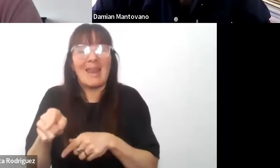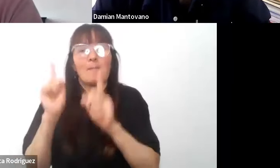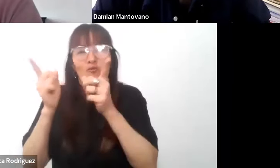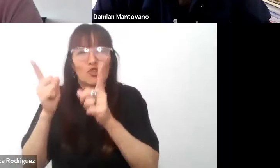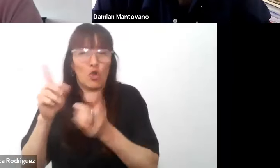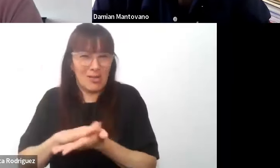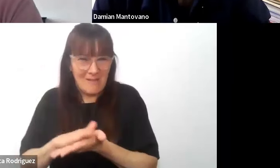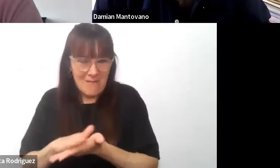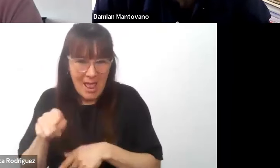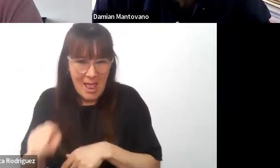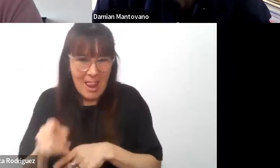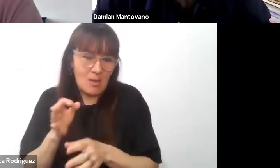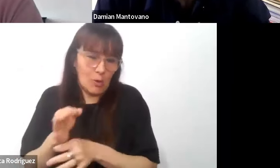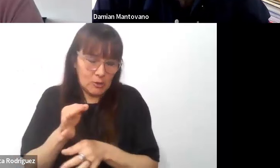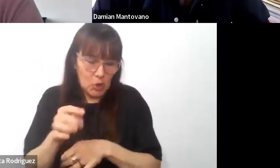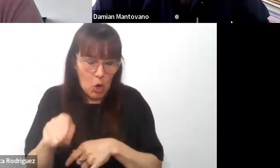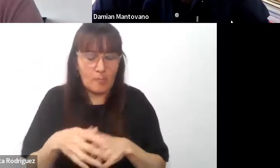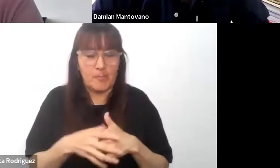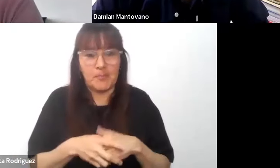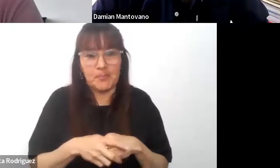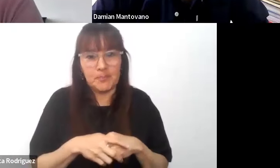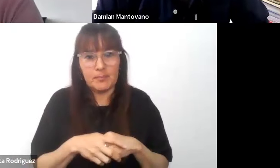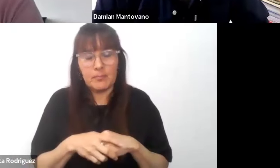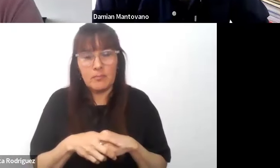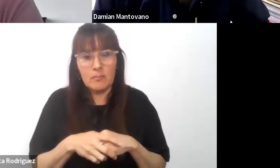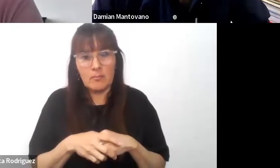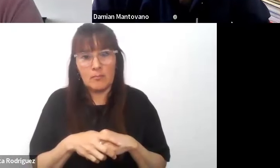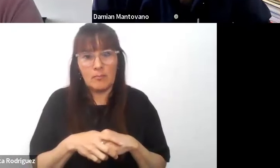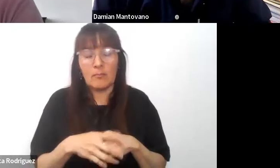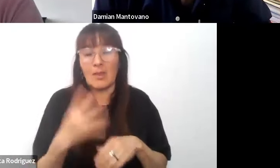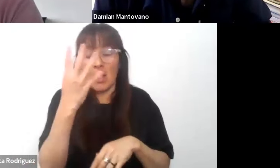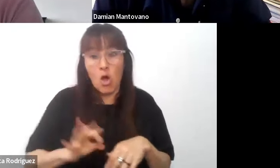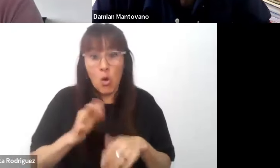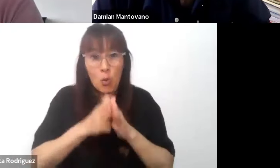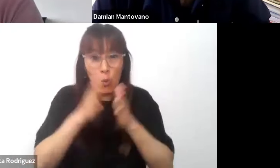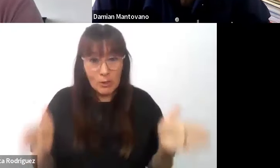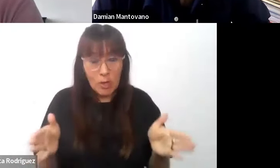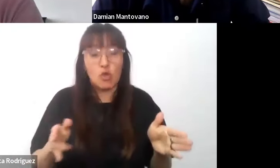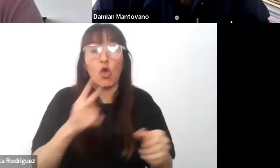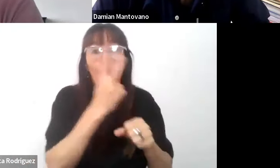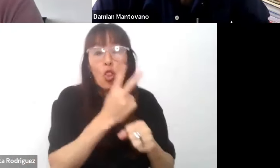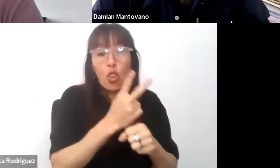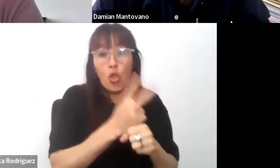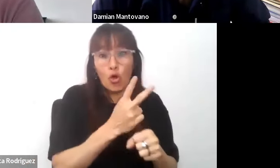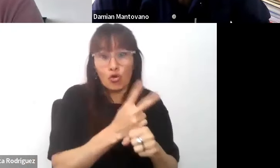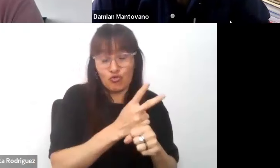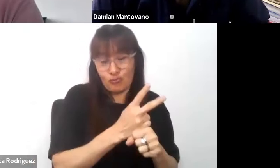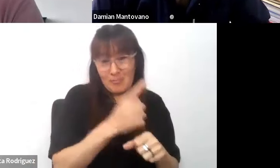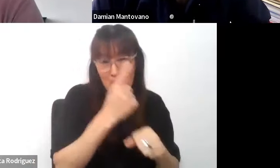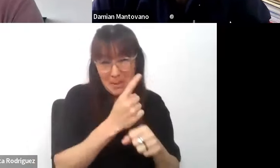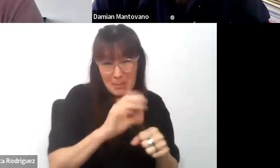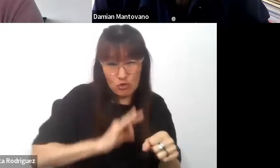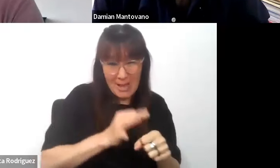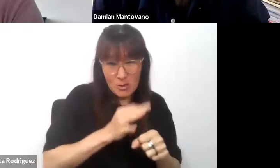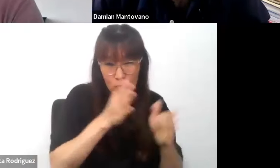vinculada a la modalidad de educación especial en estos cuatro años los dos primeros años son por decirlo de alguna